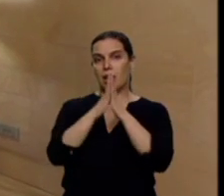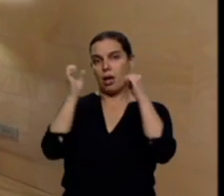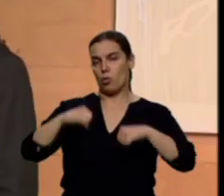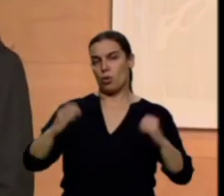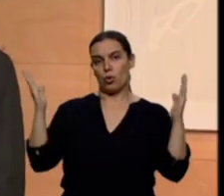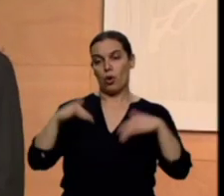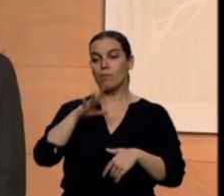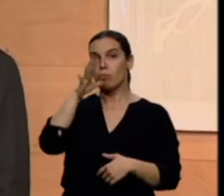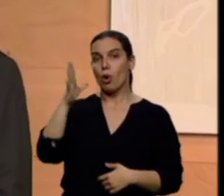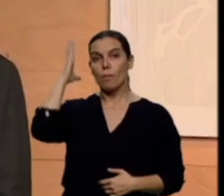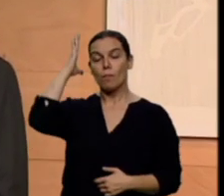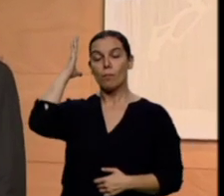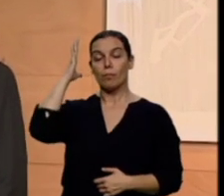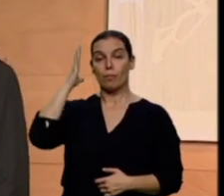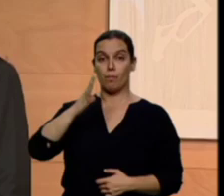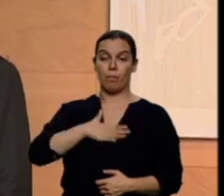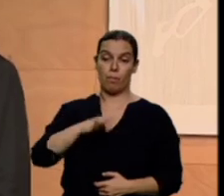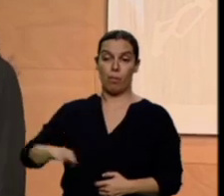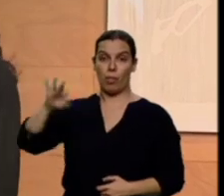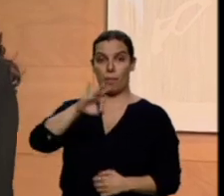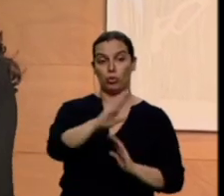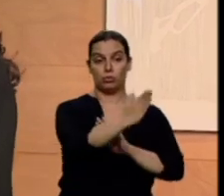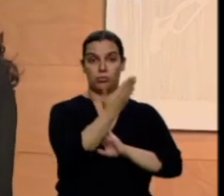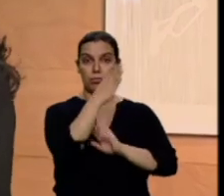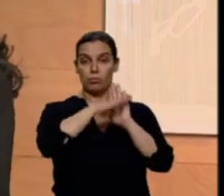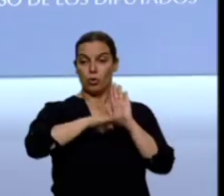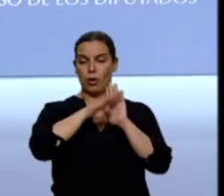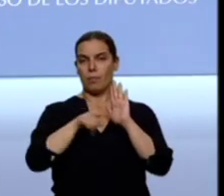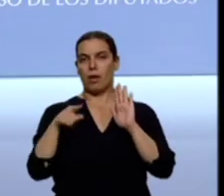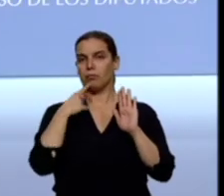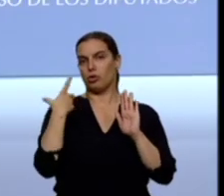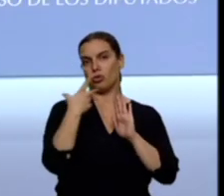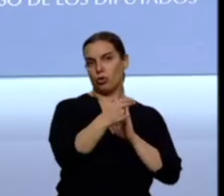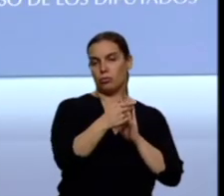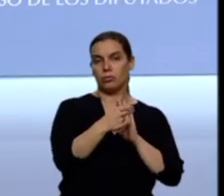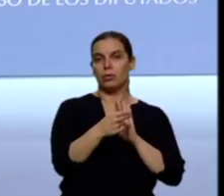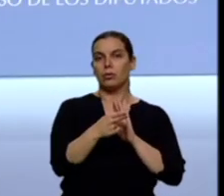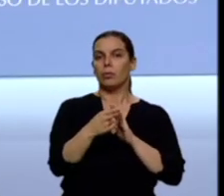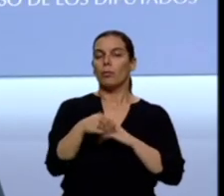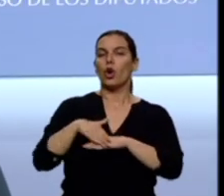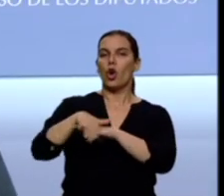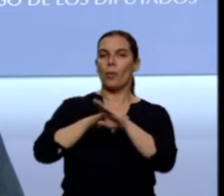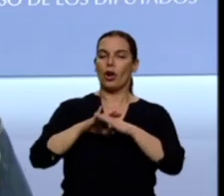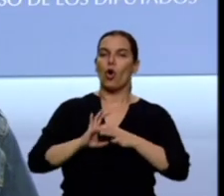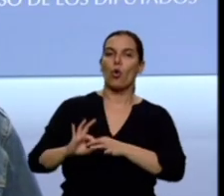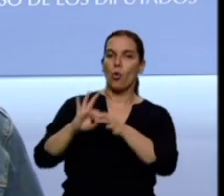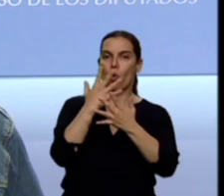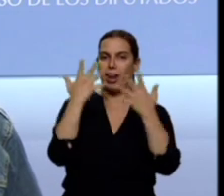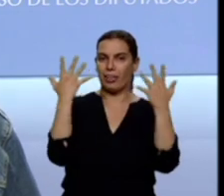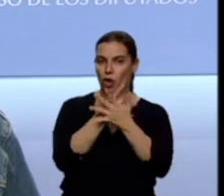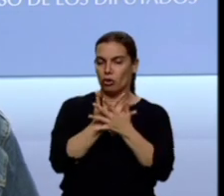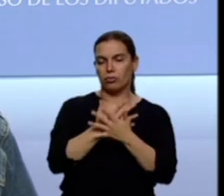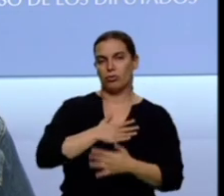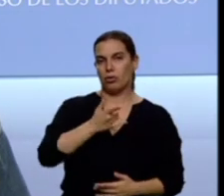aceptar la propuesta de programa del PSOE, sin negociar al mismo tiempo un gobierno de coalición. Que antepone los nombres para